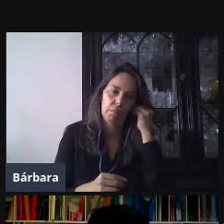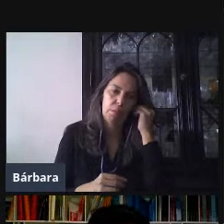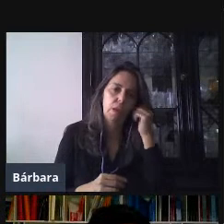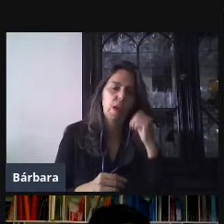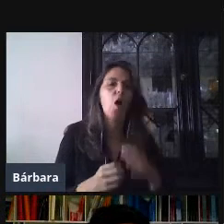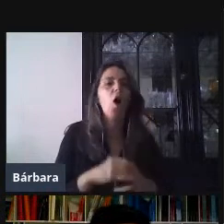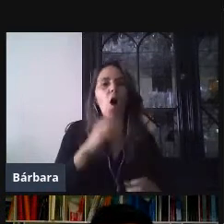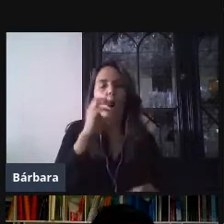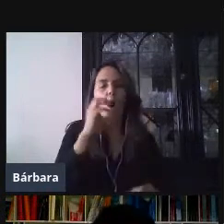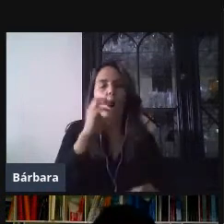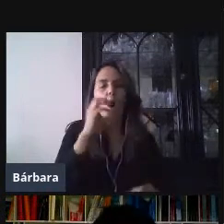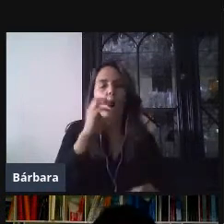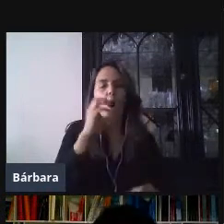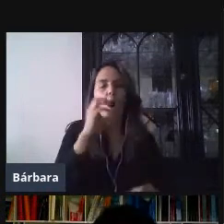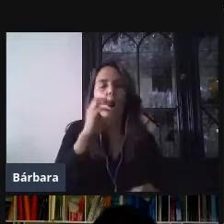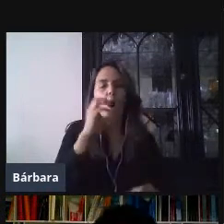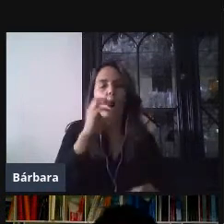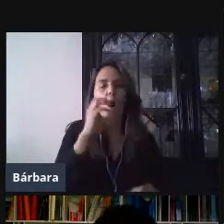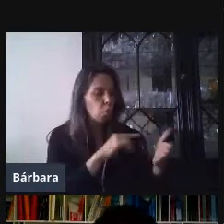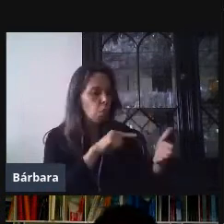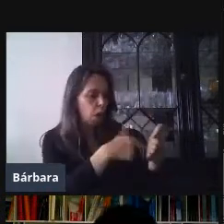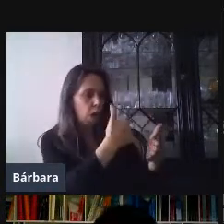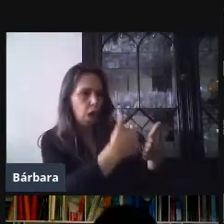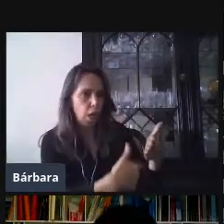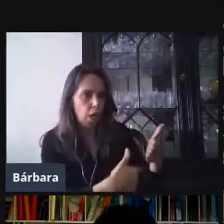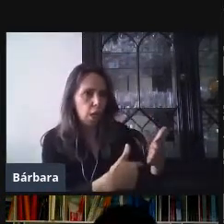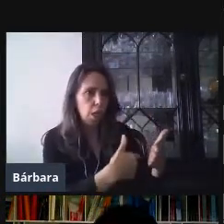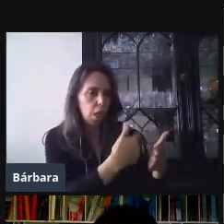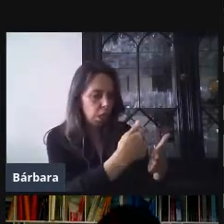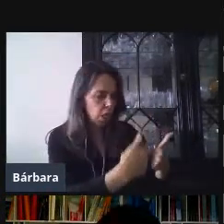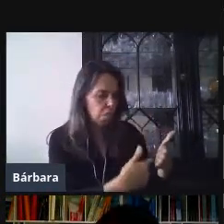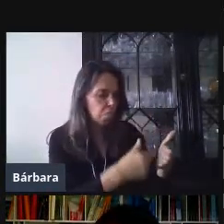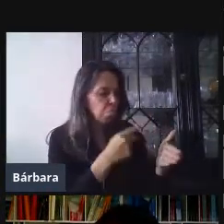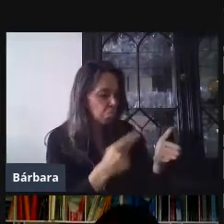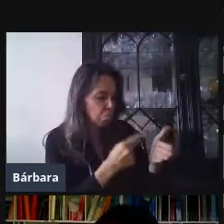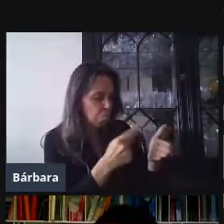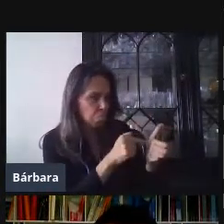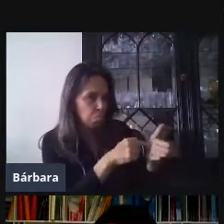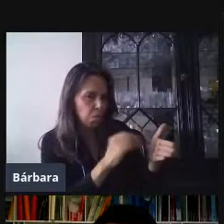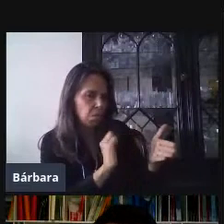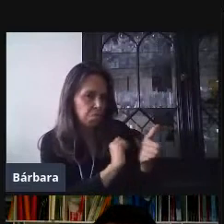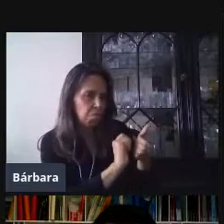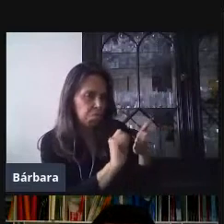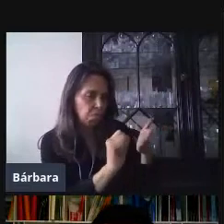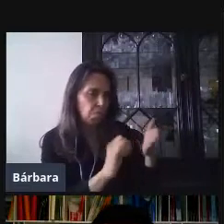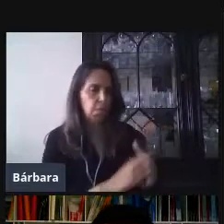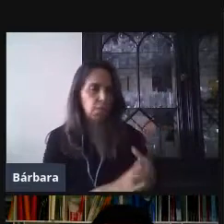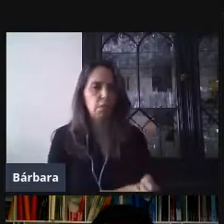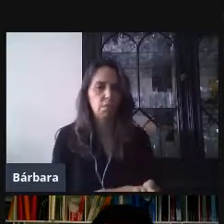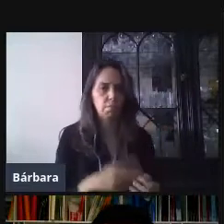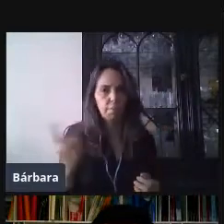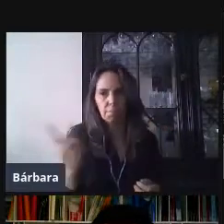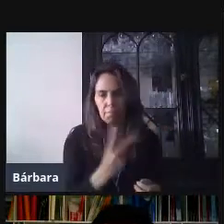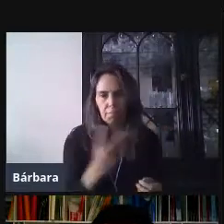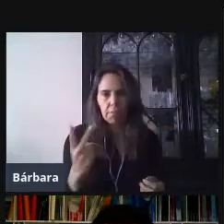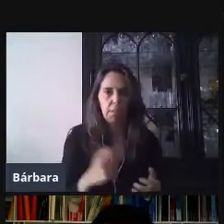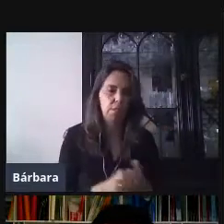en formularios. Y, pues, una, digamos, una de las características que aumenta la verdad de preguntas es que podemos agregar...